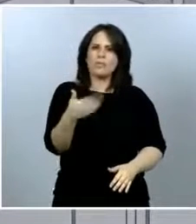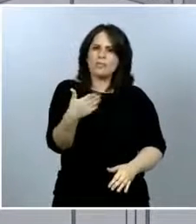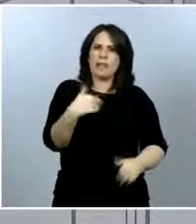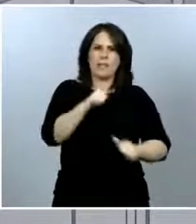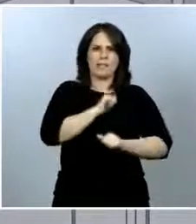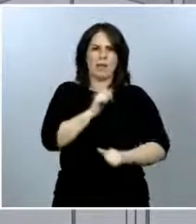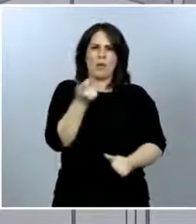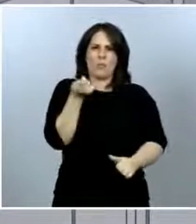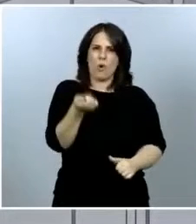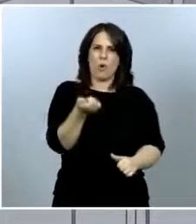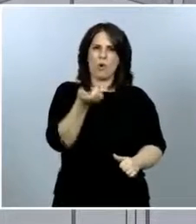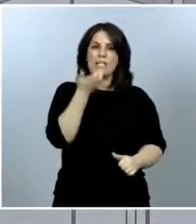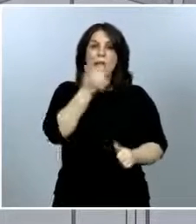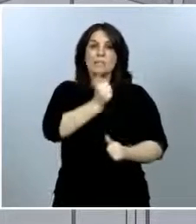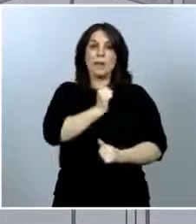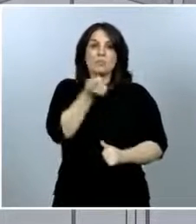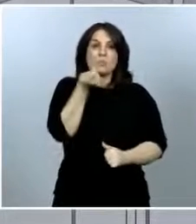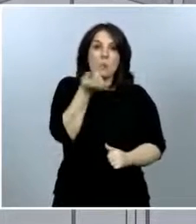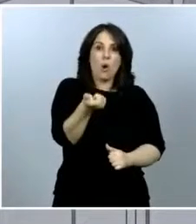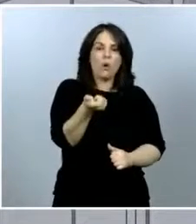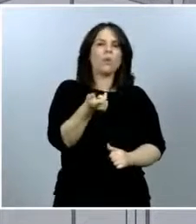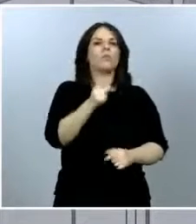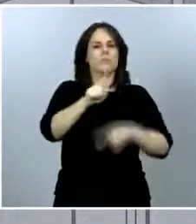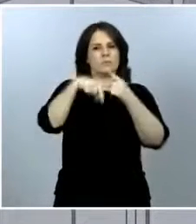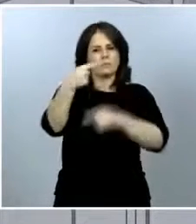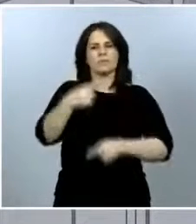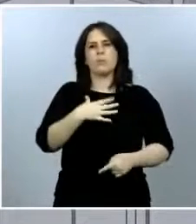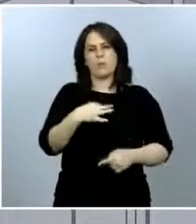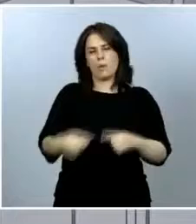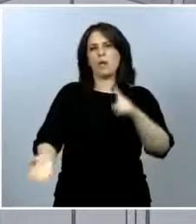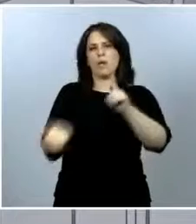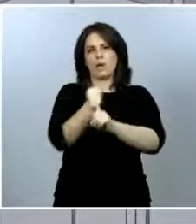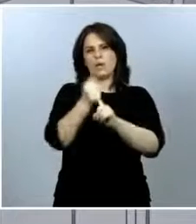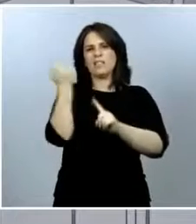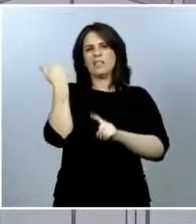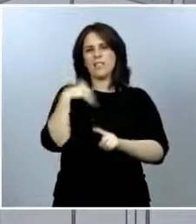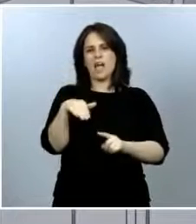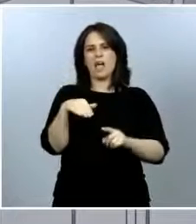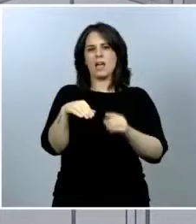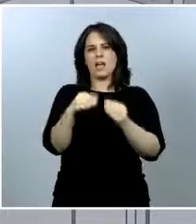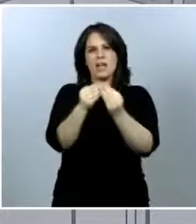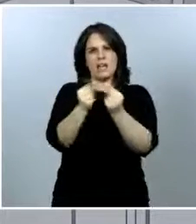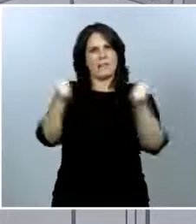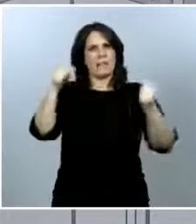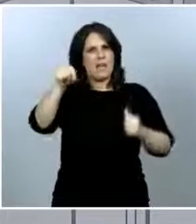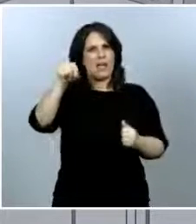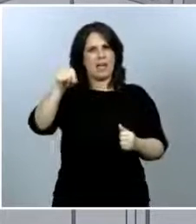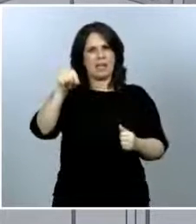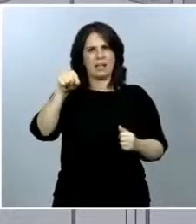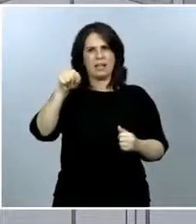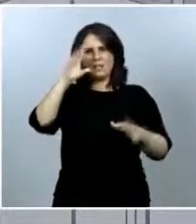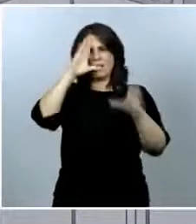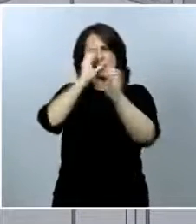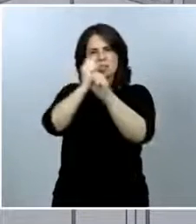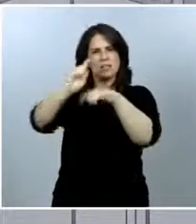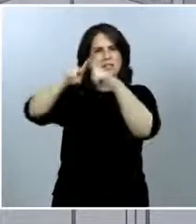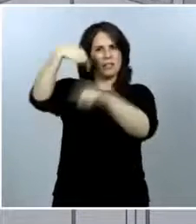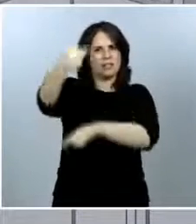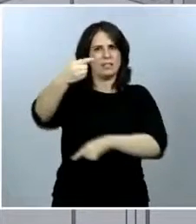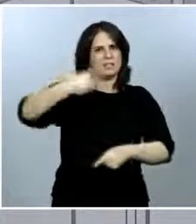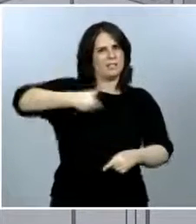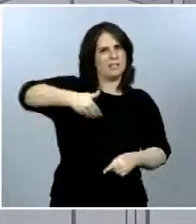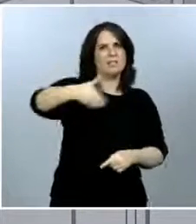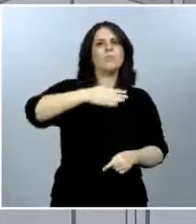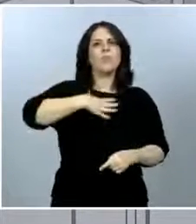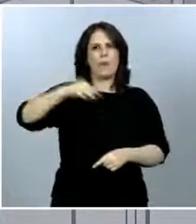poquito, podemos conseguir eliminar ese riesgo que nos queda y poder centrarnos en el que nos vendrá. Ya vendrán los turistas, ya